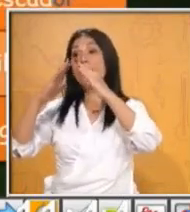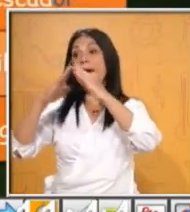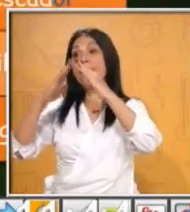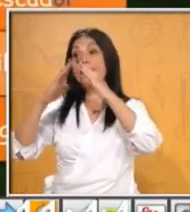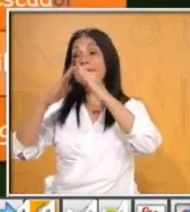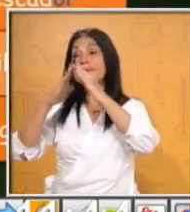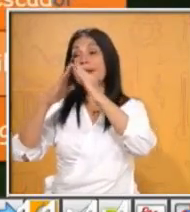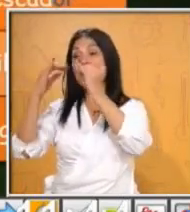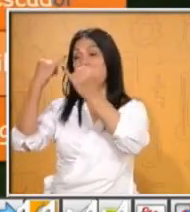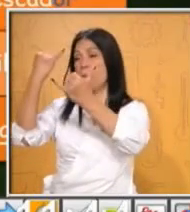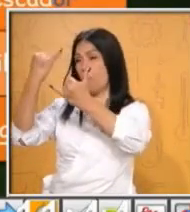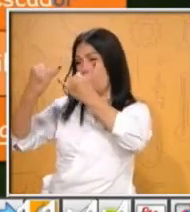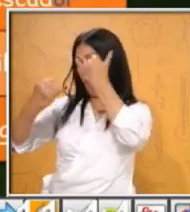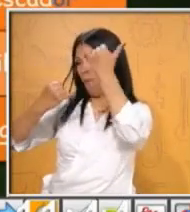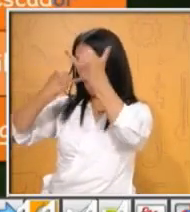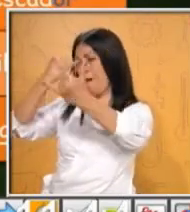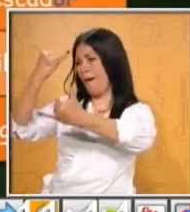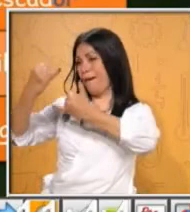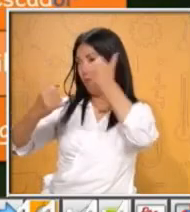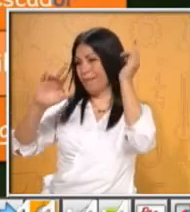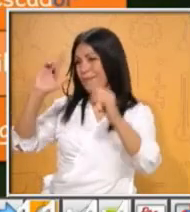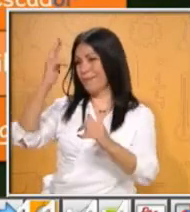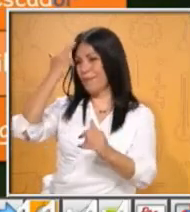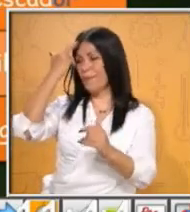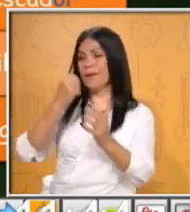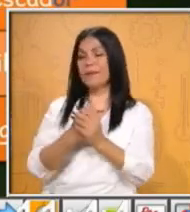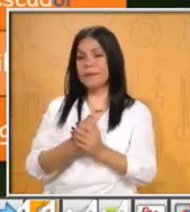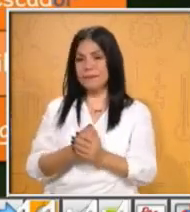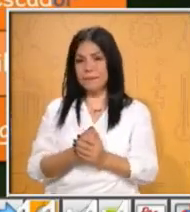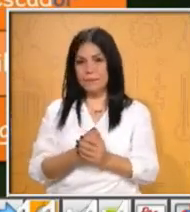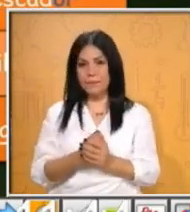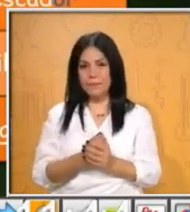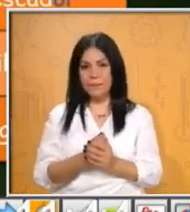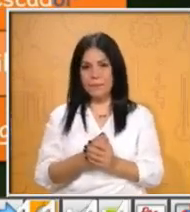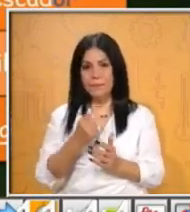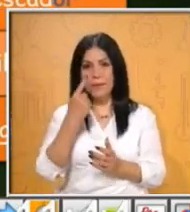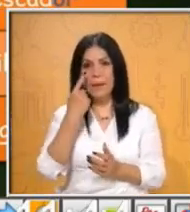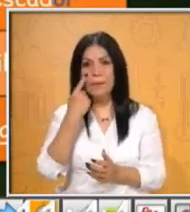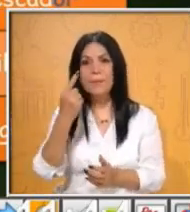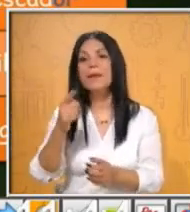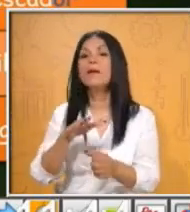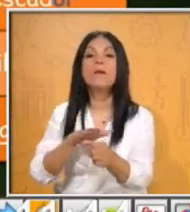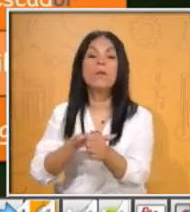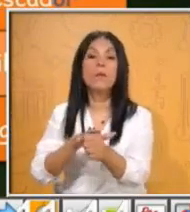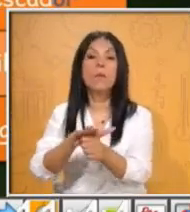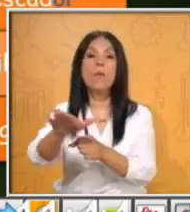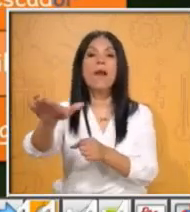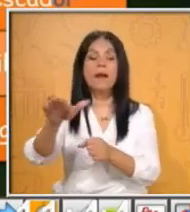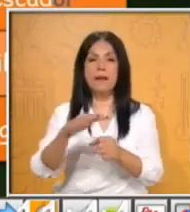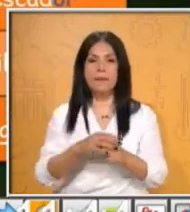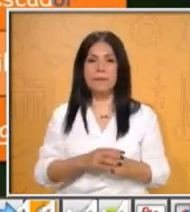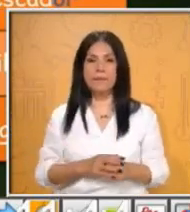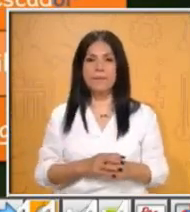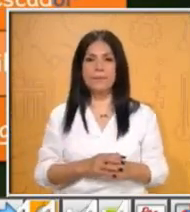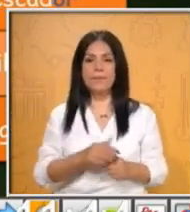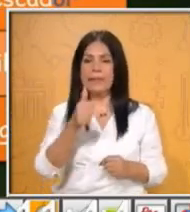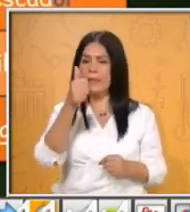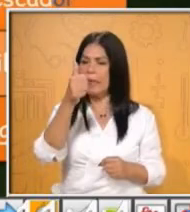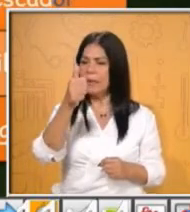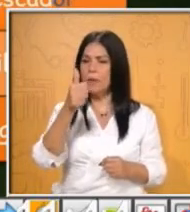basta que realizamos. Vas a identificar cuál es el lexema y cuál es el.